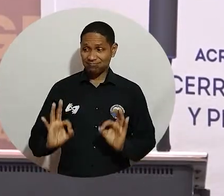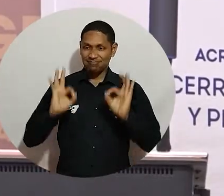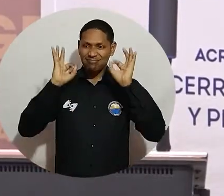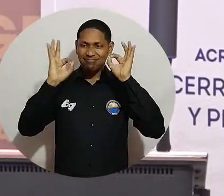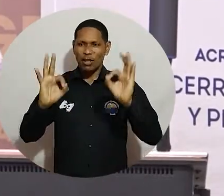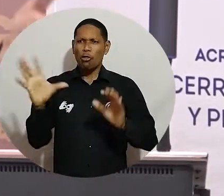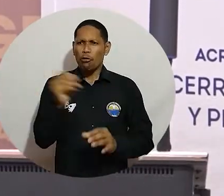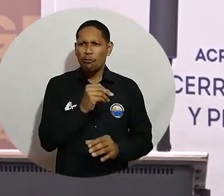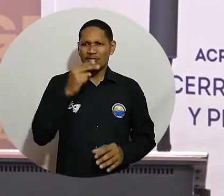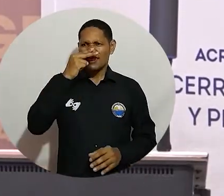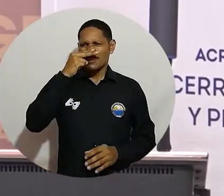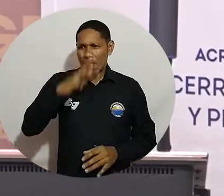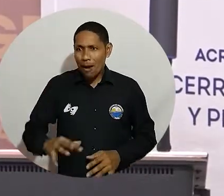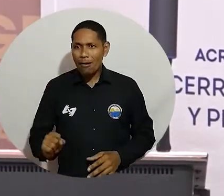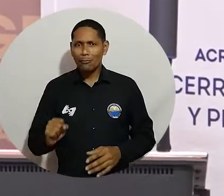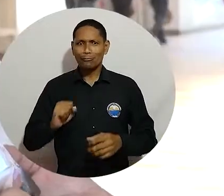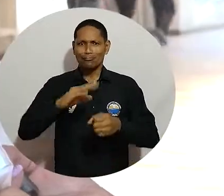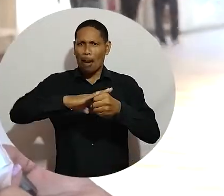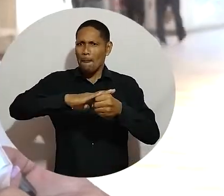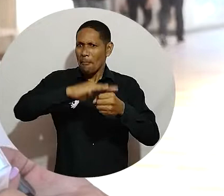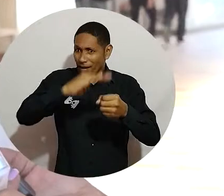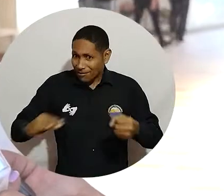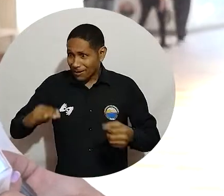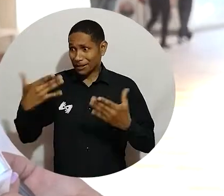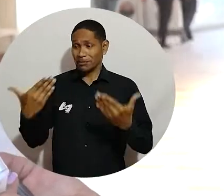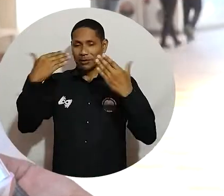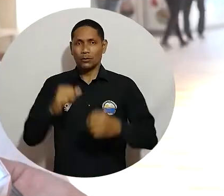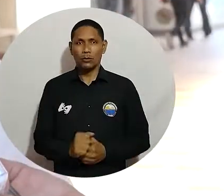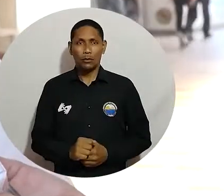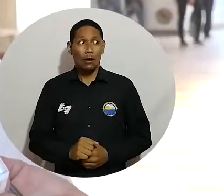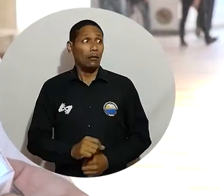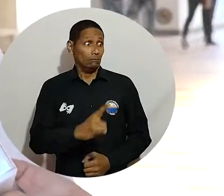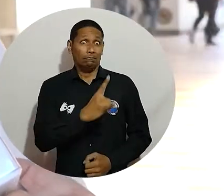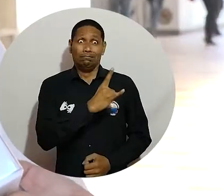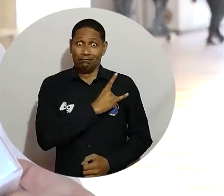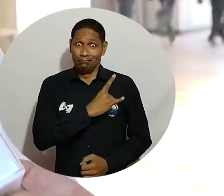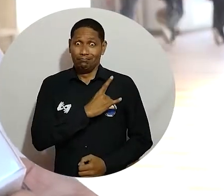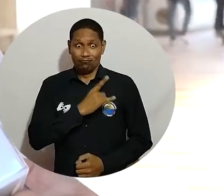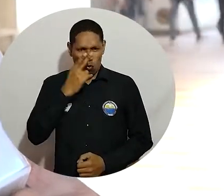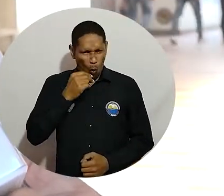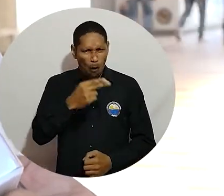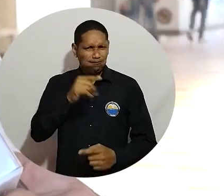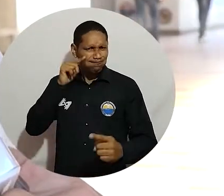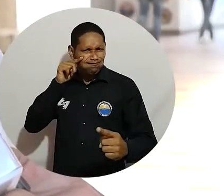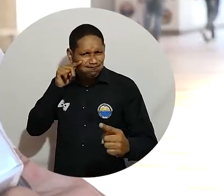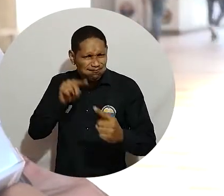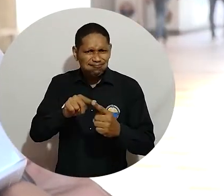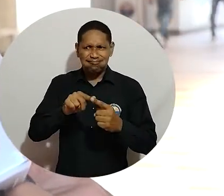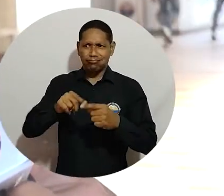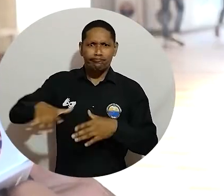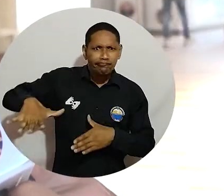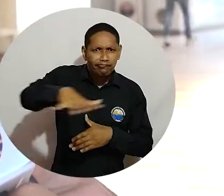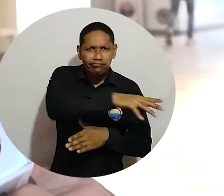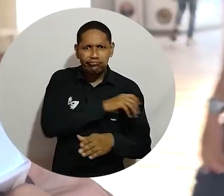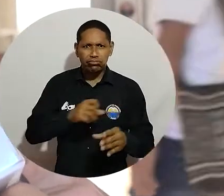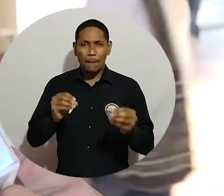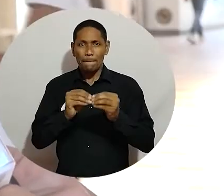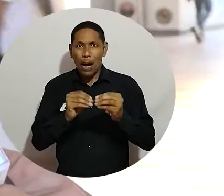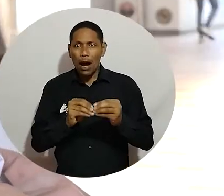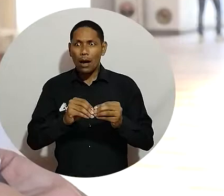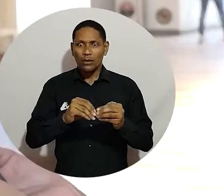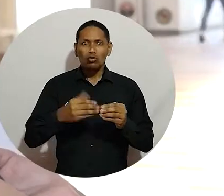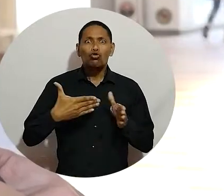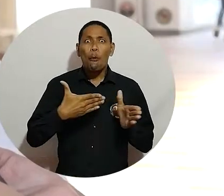mejorar la calidad de vida de los samarios y magdalenenses. Esta universidad cada vez está siendo más comprometida con el territorio, de acuerdo con nuestro plan de desarrollo